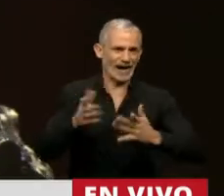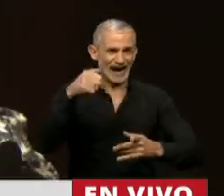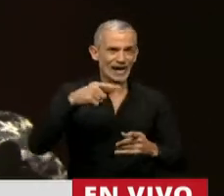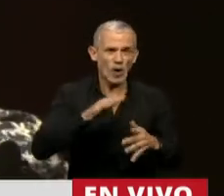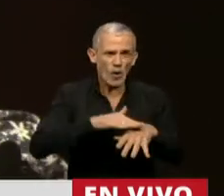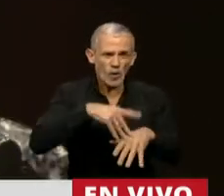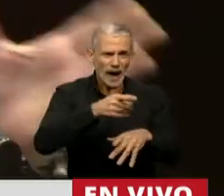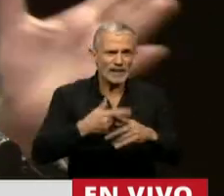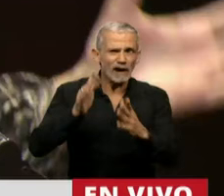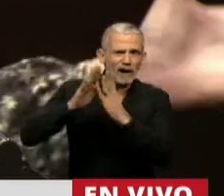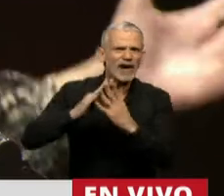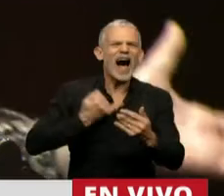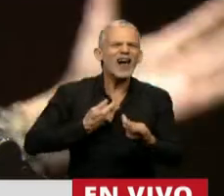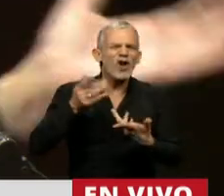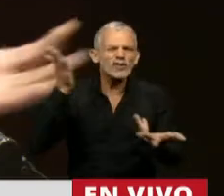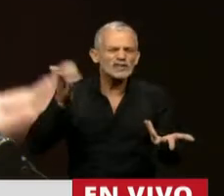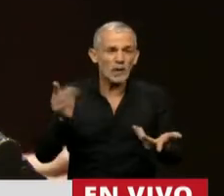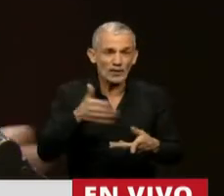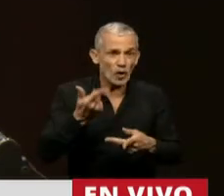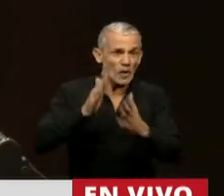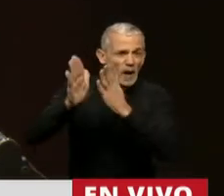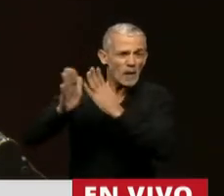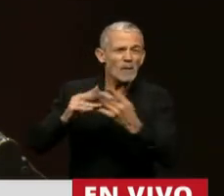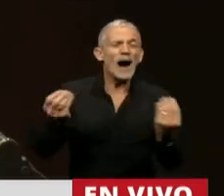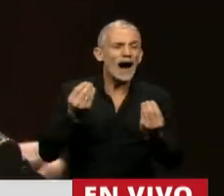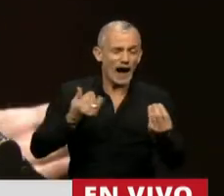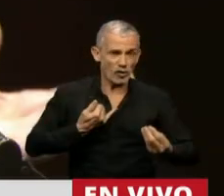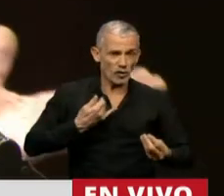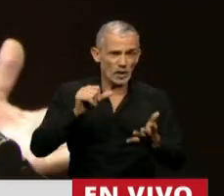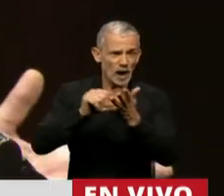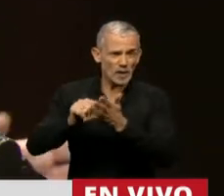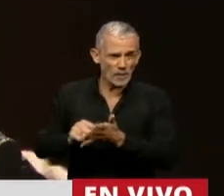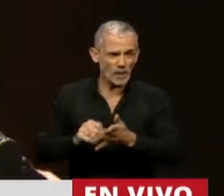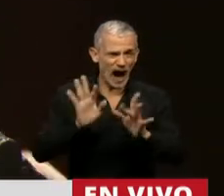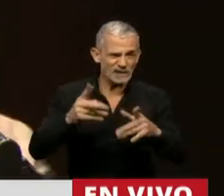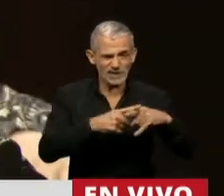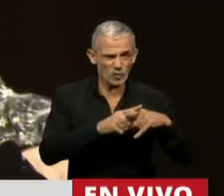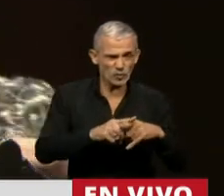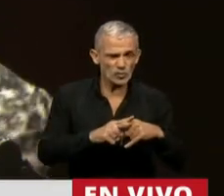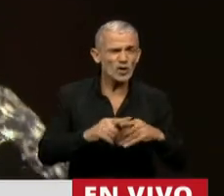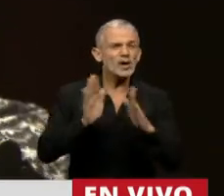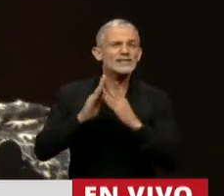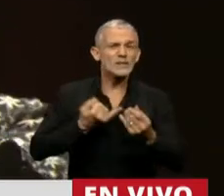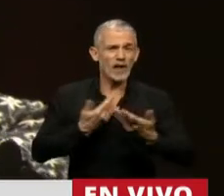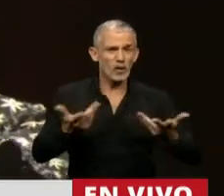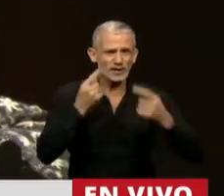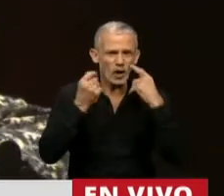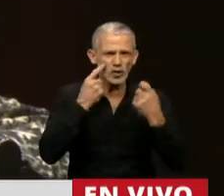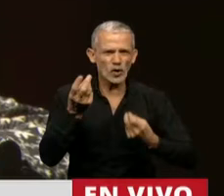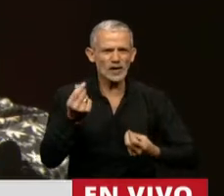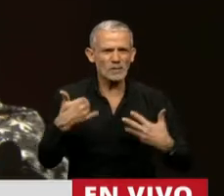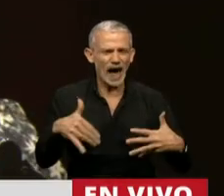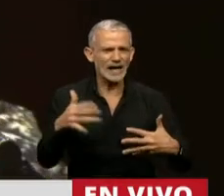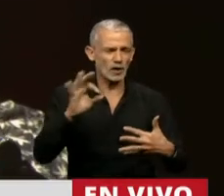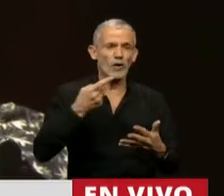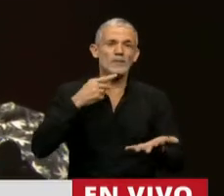que se vaya la gente. Uno se pregunta dónde se van a ir todos esos que se van a ir de todos los países en donde se está discutiendo algún tipo de control de capital o